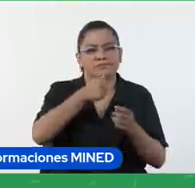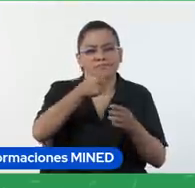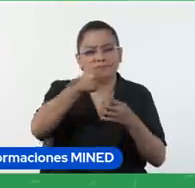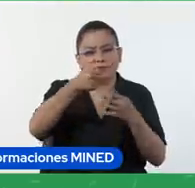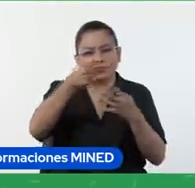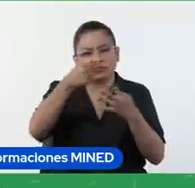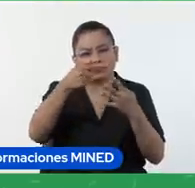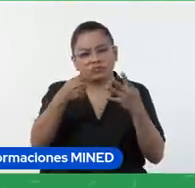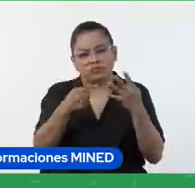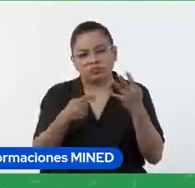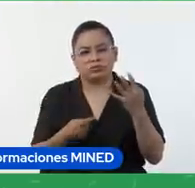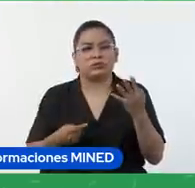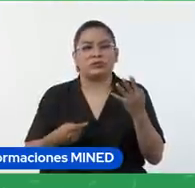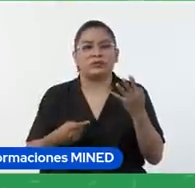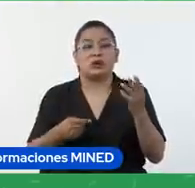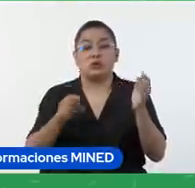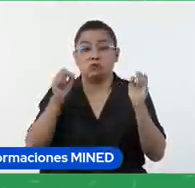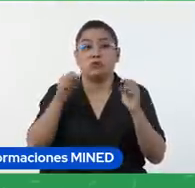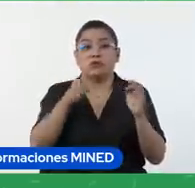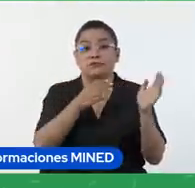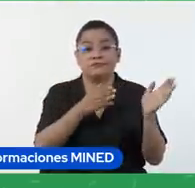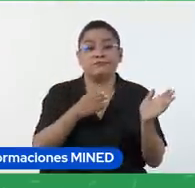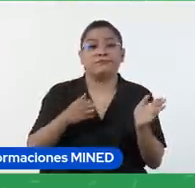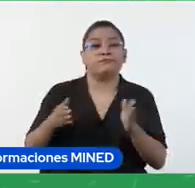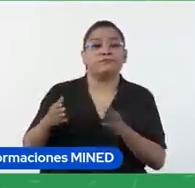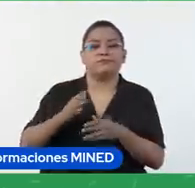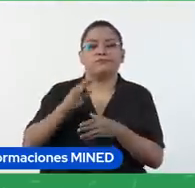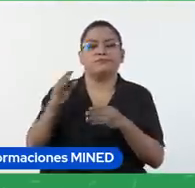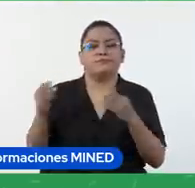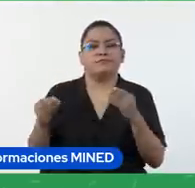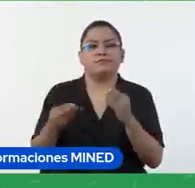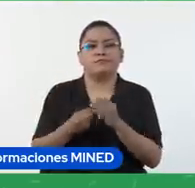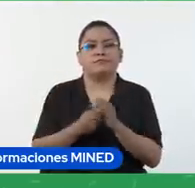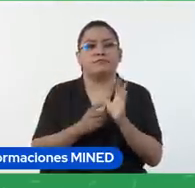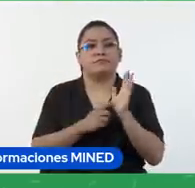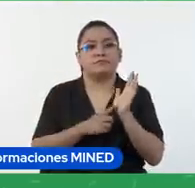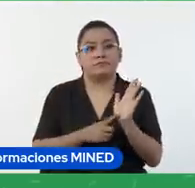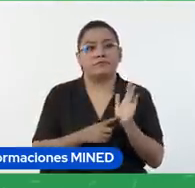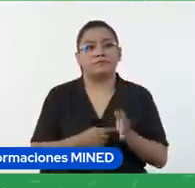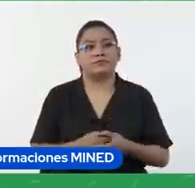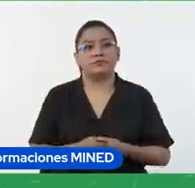una de estas secciones tendría que añadir la evidencia